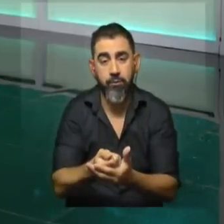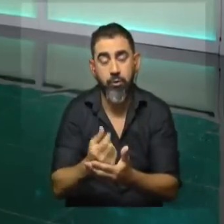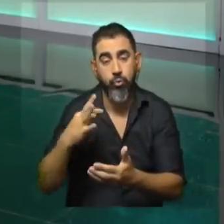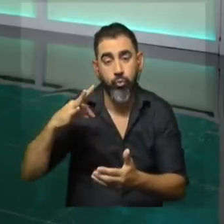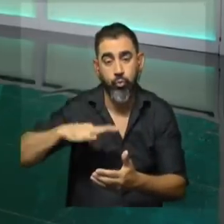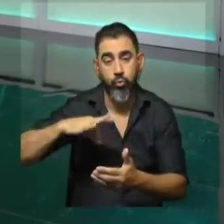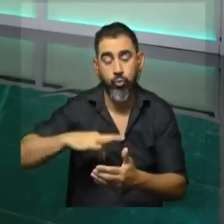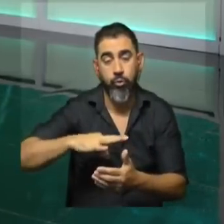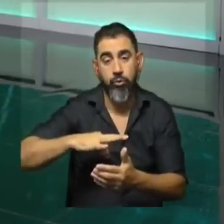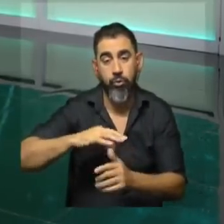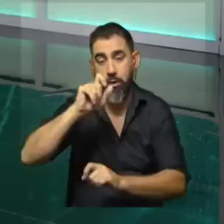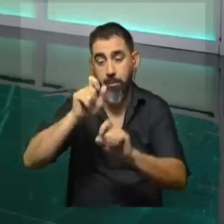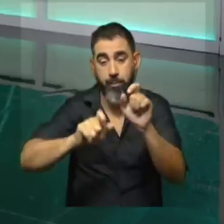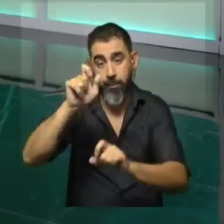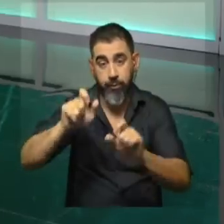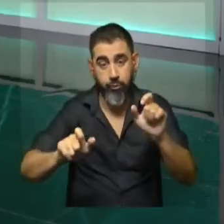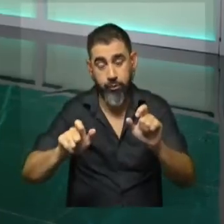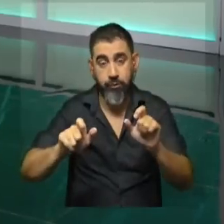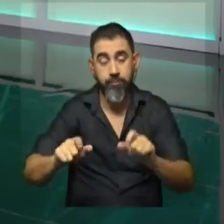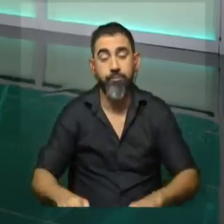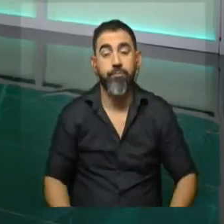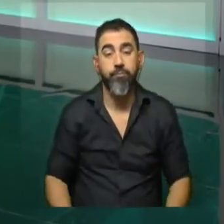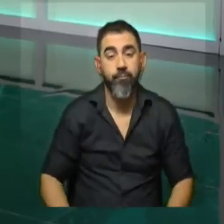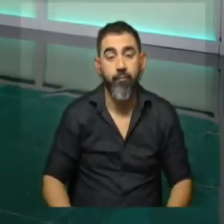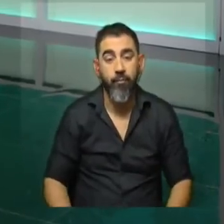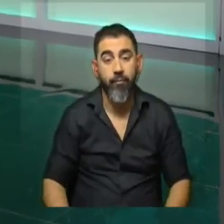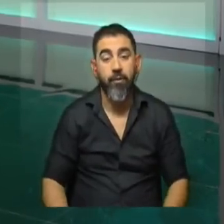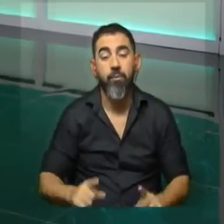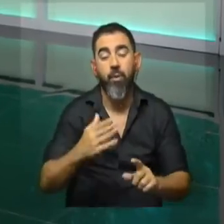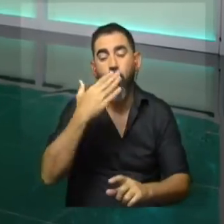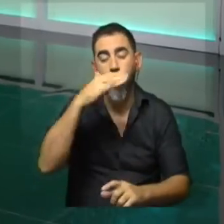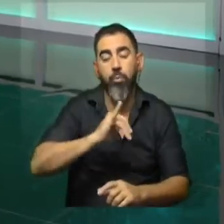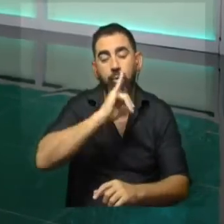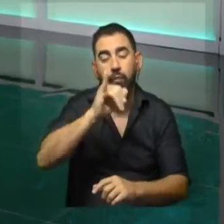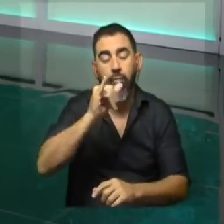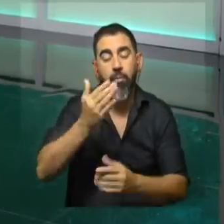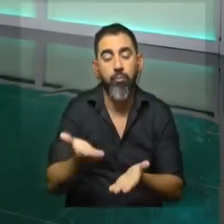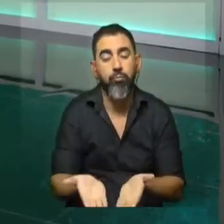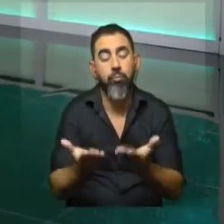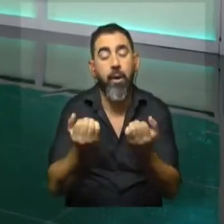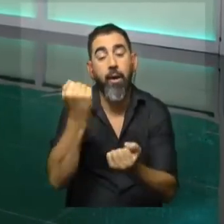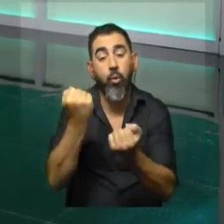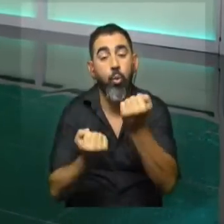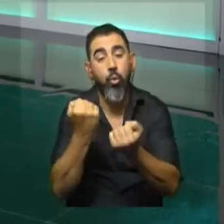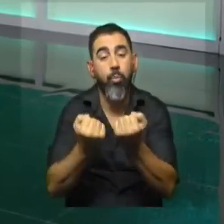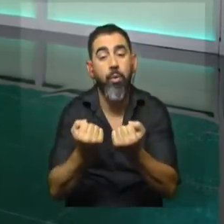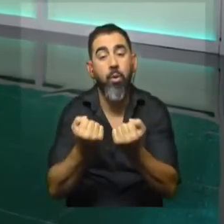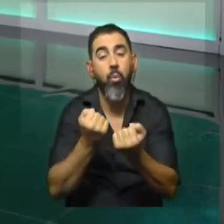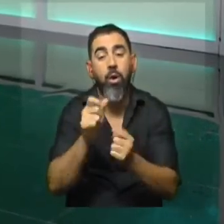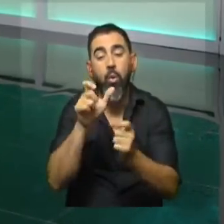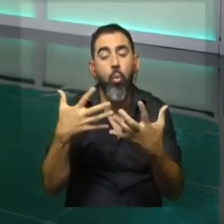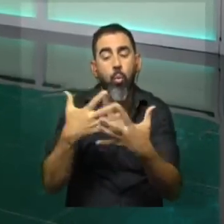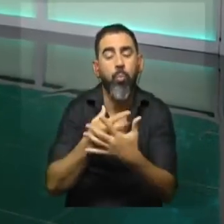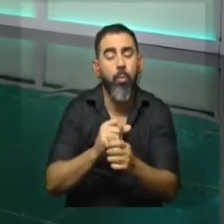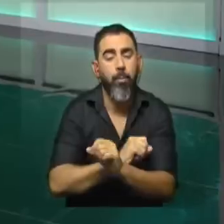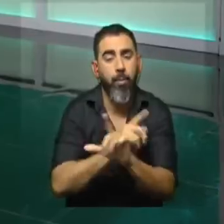salarios de los uruguayos y de las uruguayas, sobre todo además el último informe sobre el crecimiento de la economía y cuáles son los sectores más afectados.